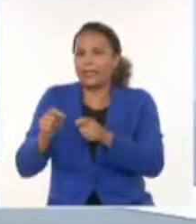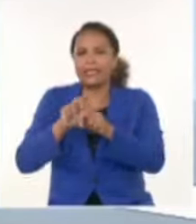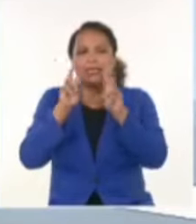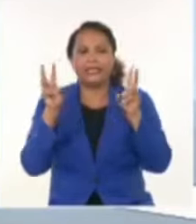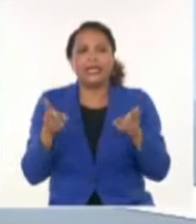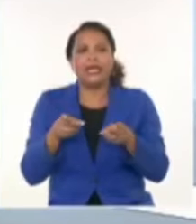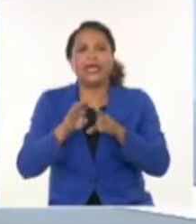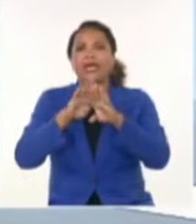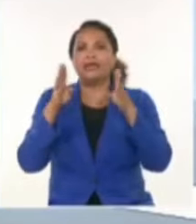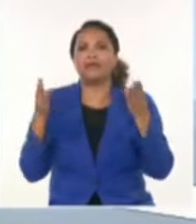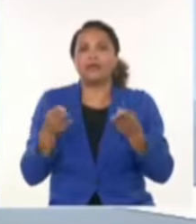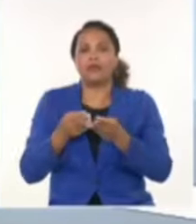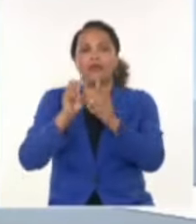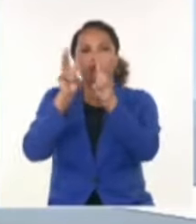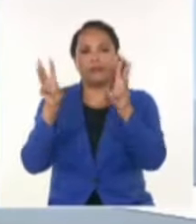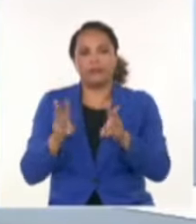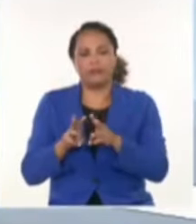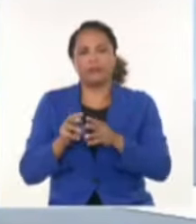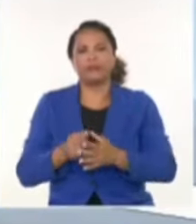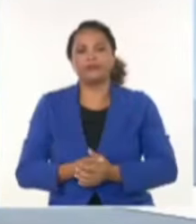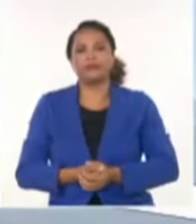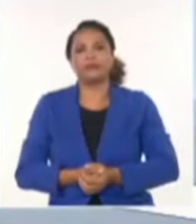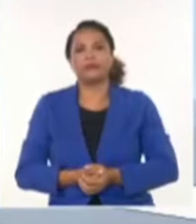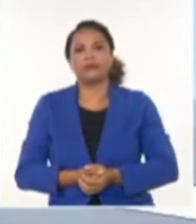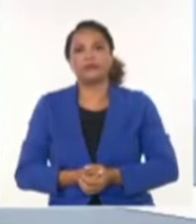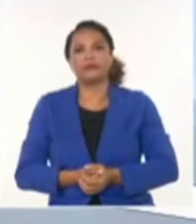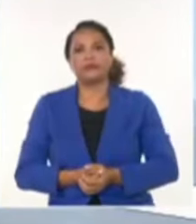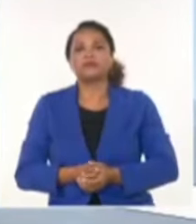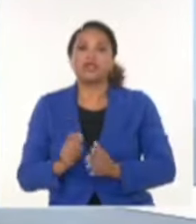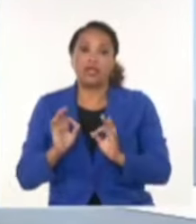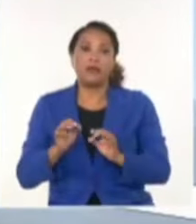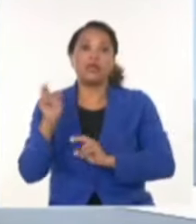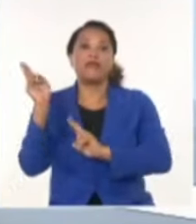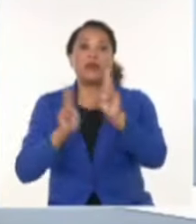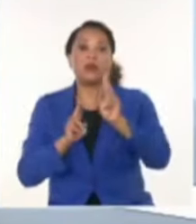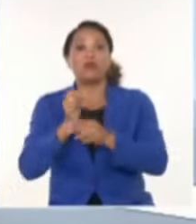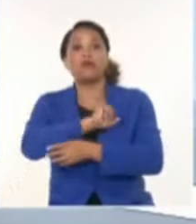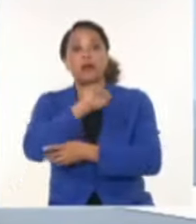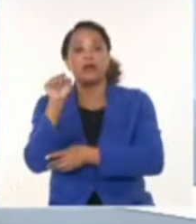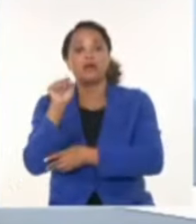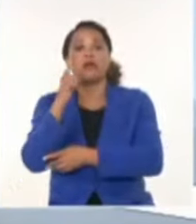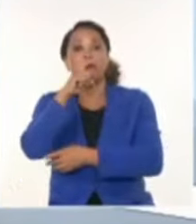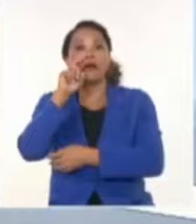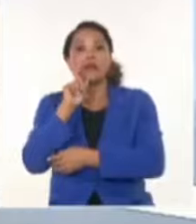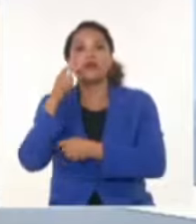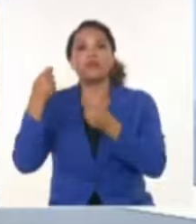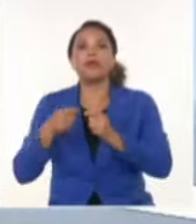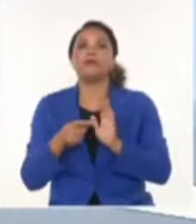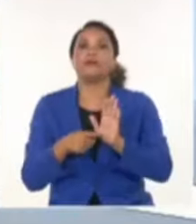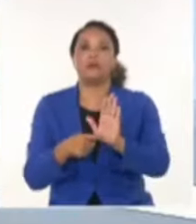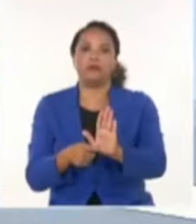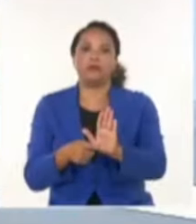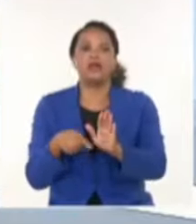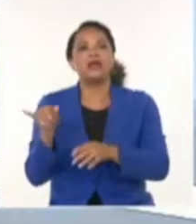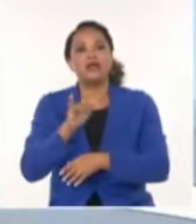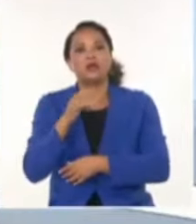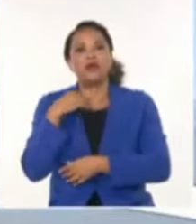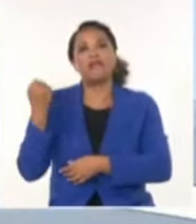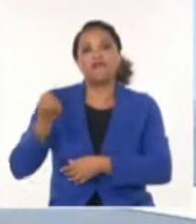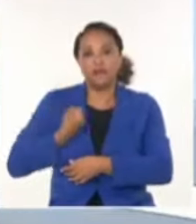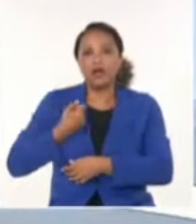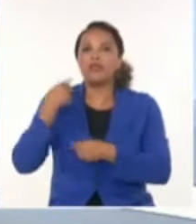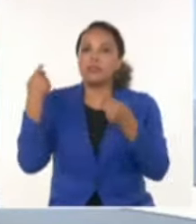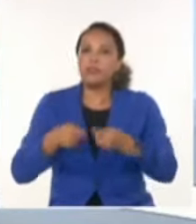Times Square en New York. Y estoy de acuerdo en que si ganó Maduro, hay que demostrarlo. Como también que se hizo fraude,